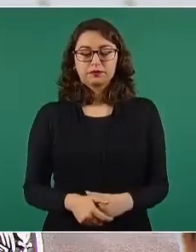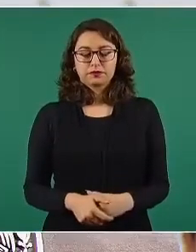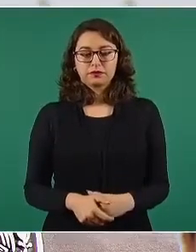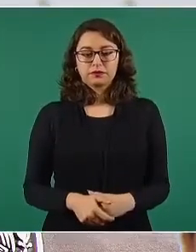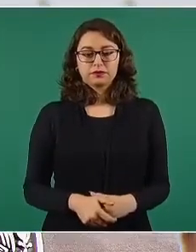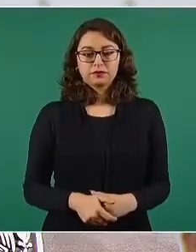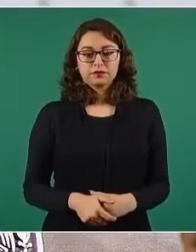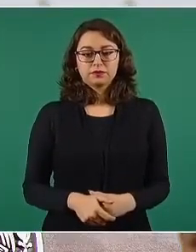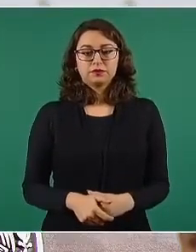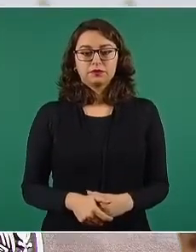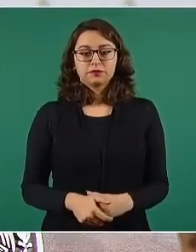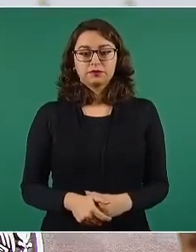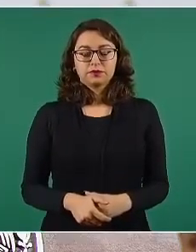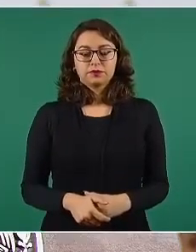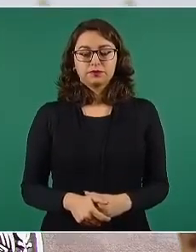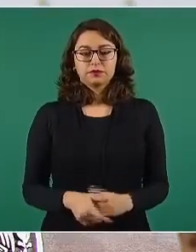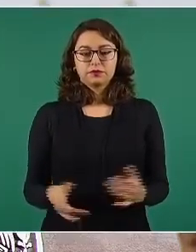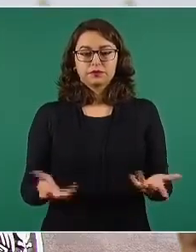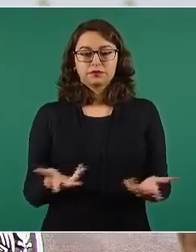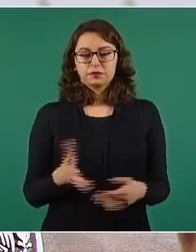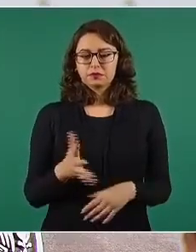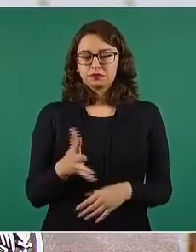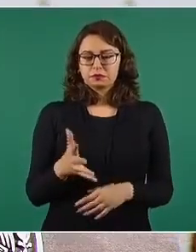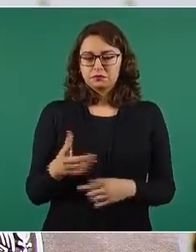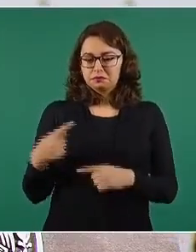en promedio.